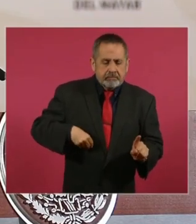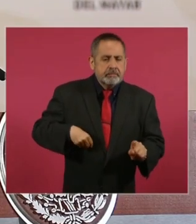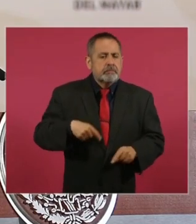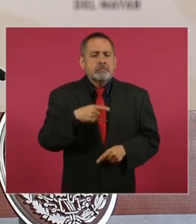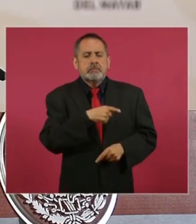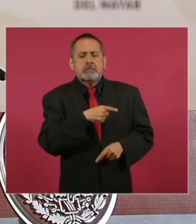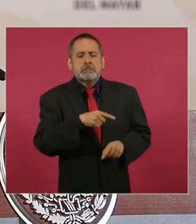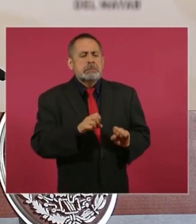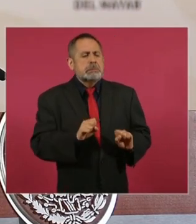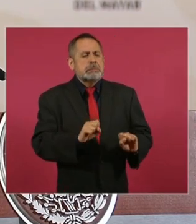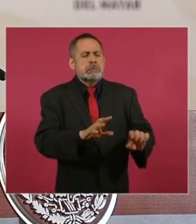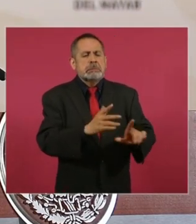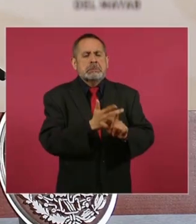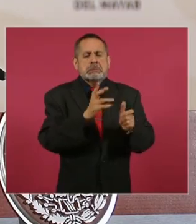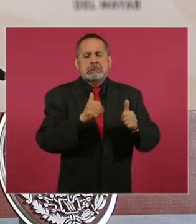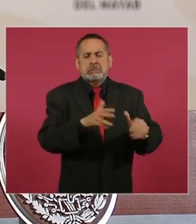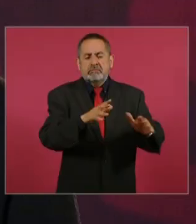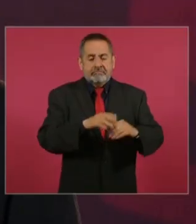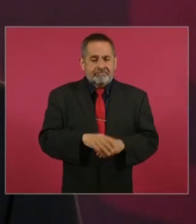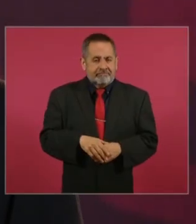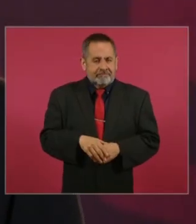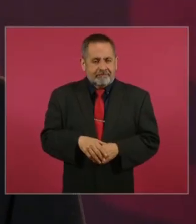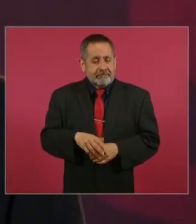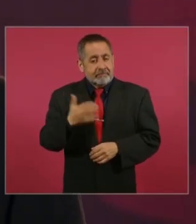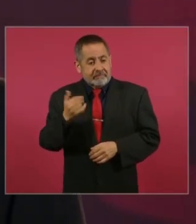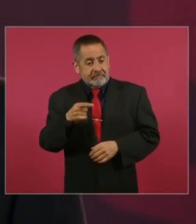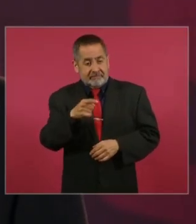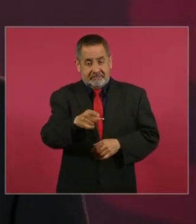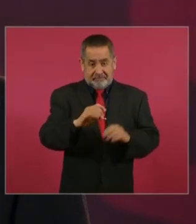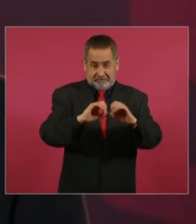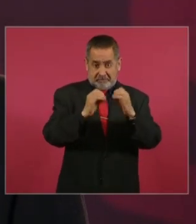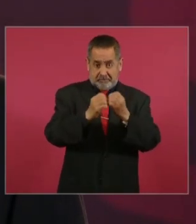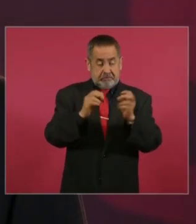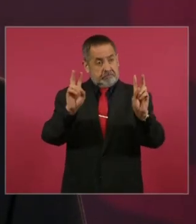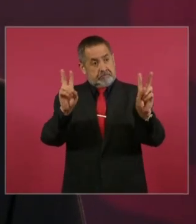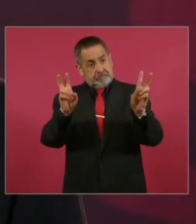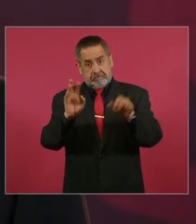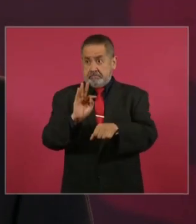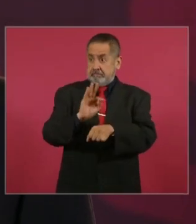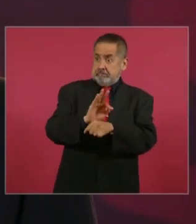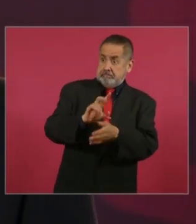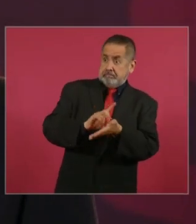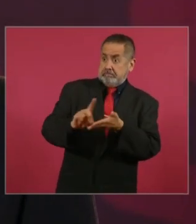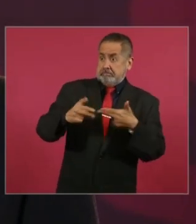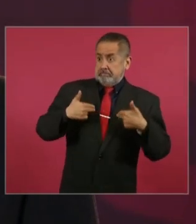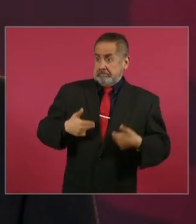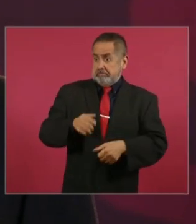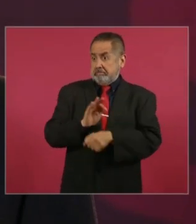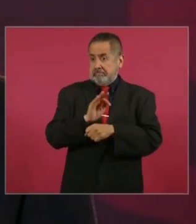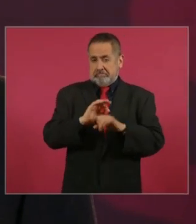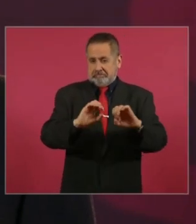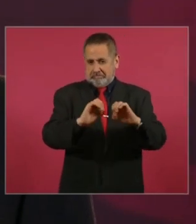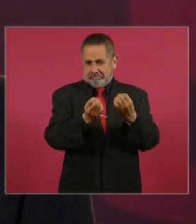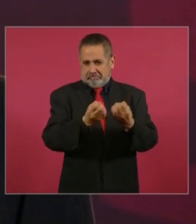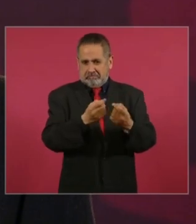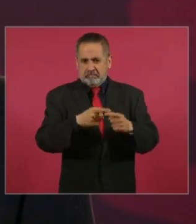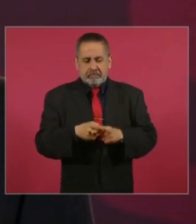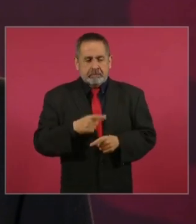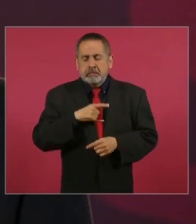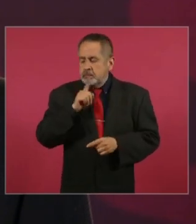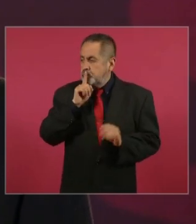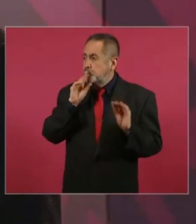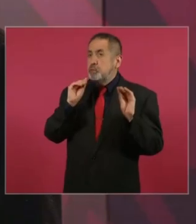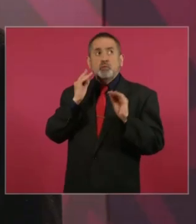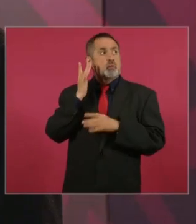Y las organizaciones supuestamente de defensa de derechos humanos se quedaron